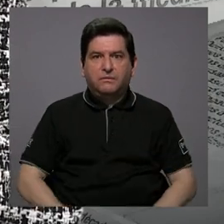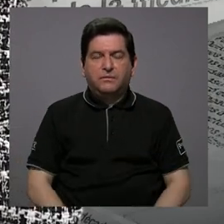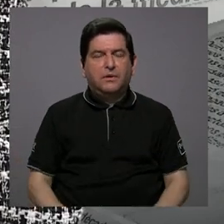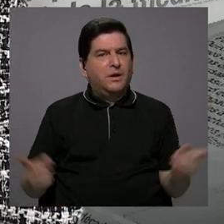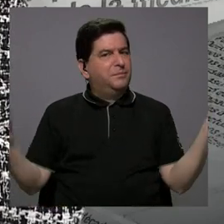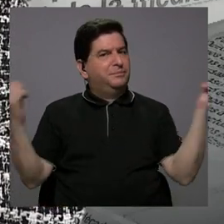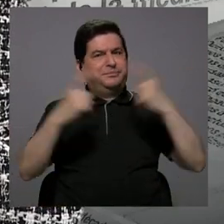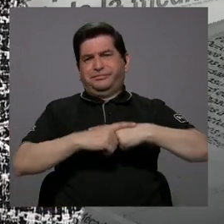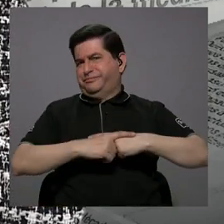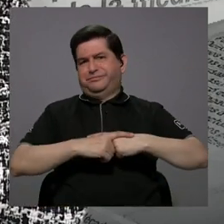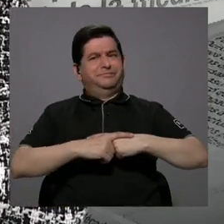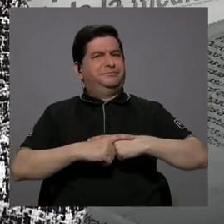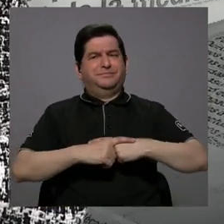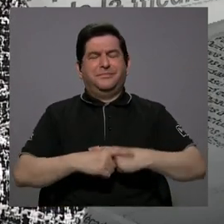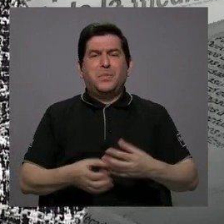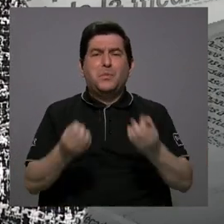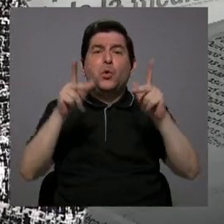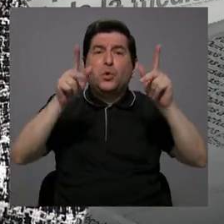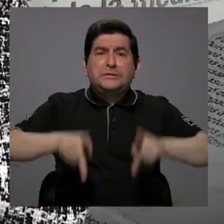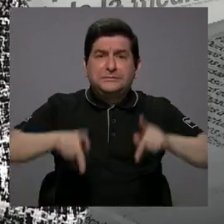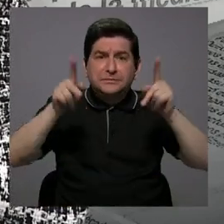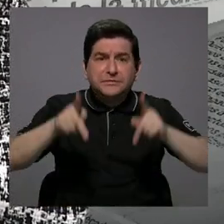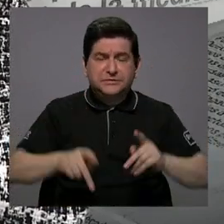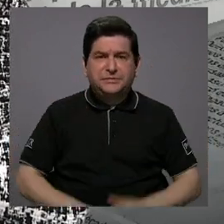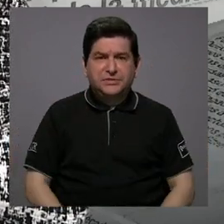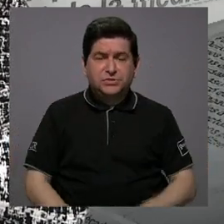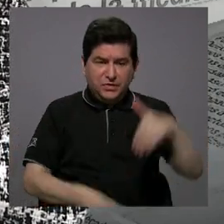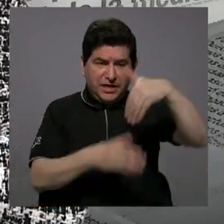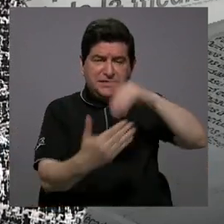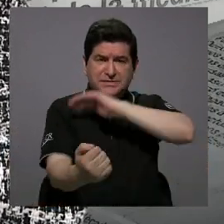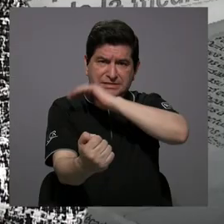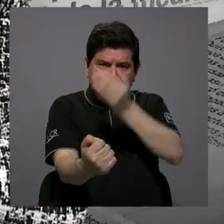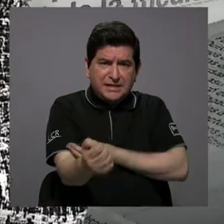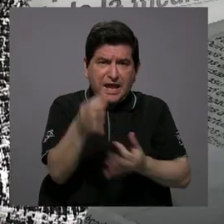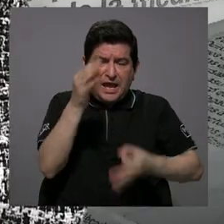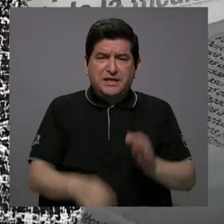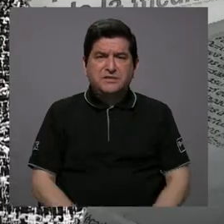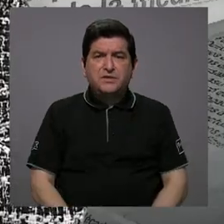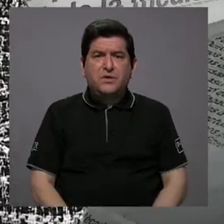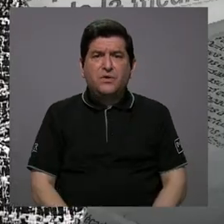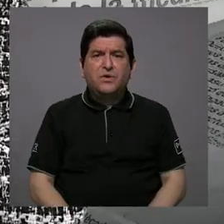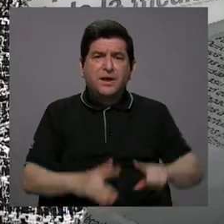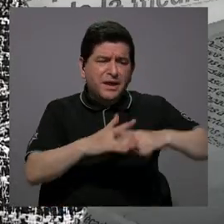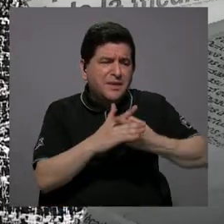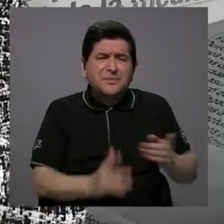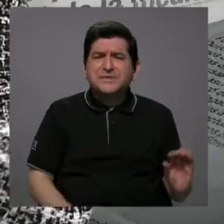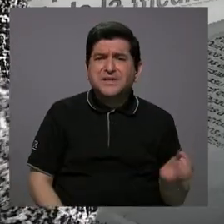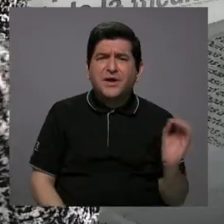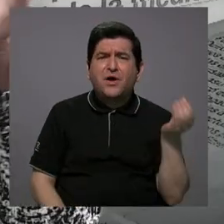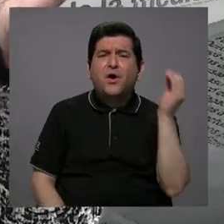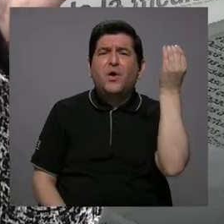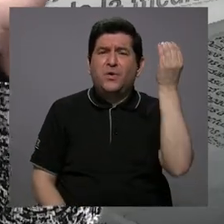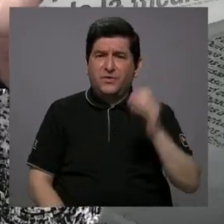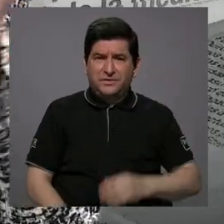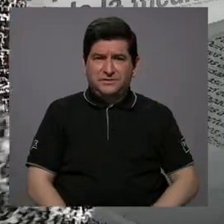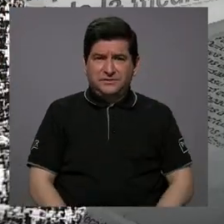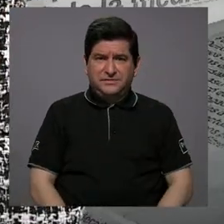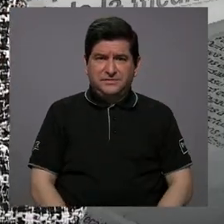complejo porque hay mucho personal en el Poder Judicial que entró muy joven. Tiene